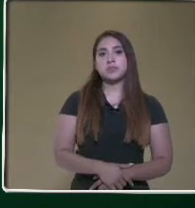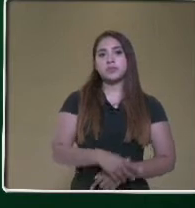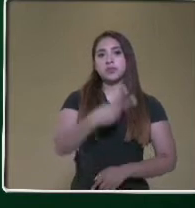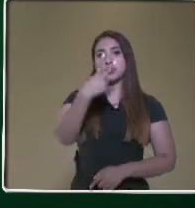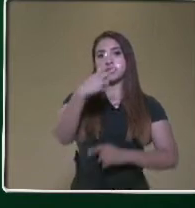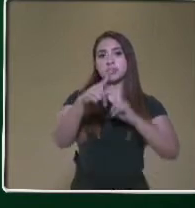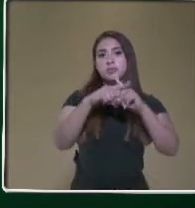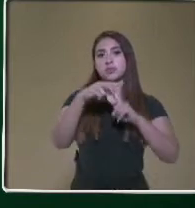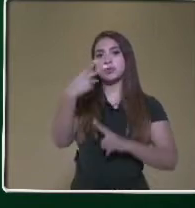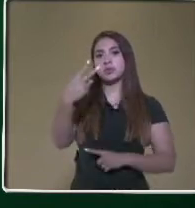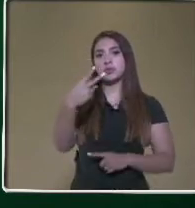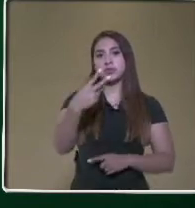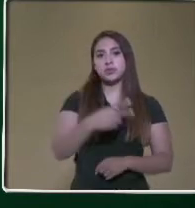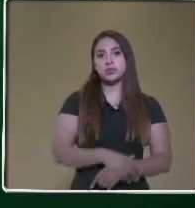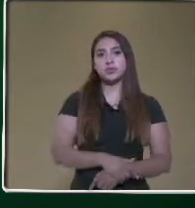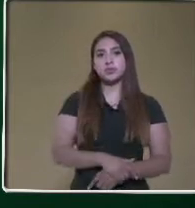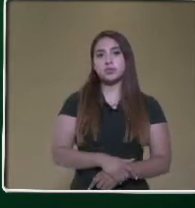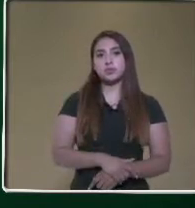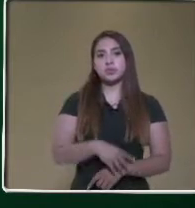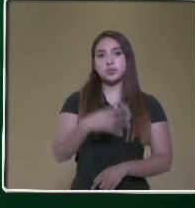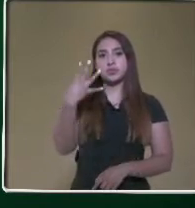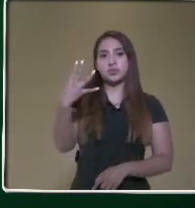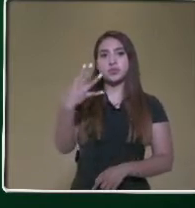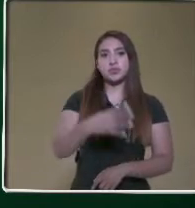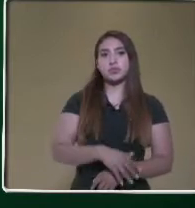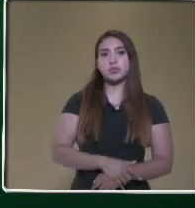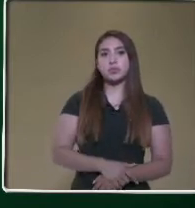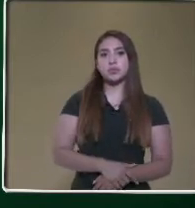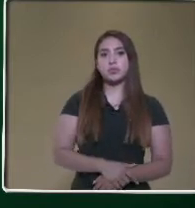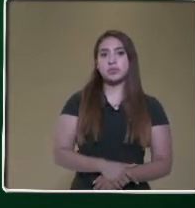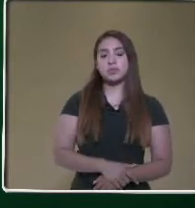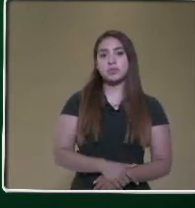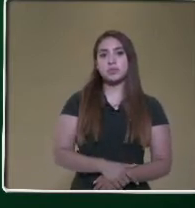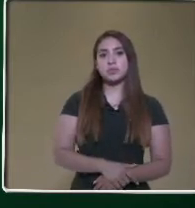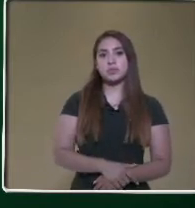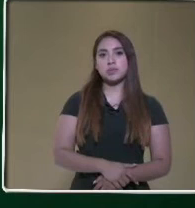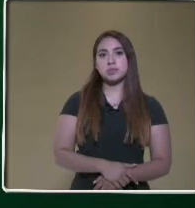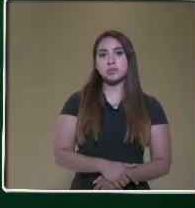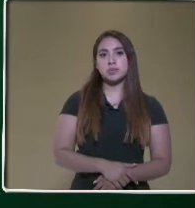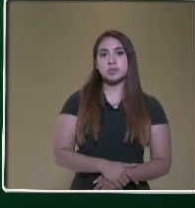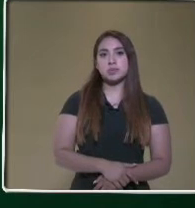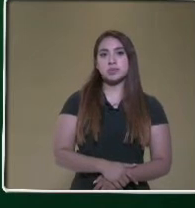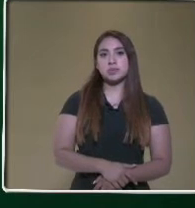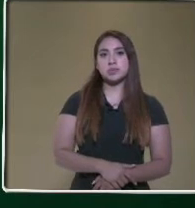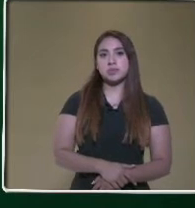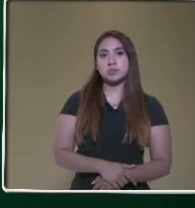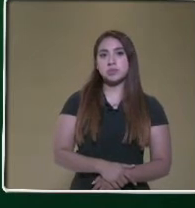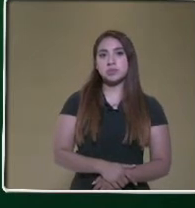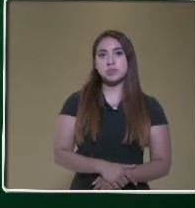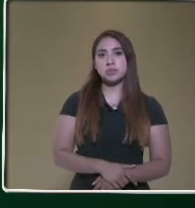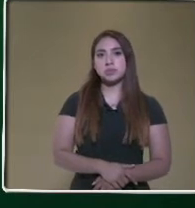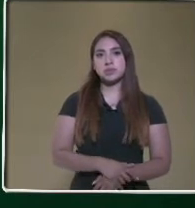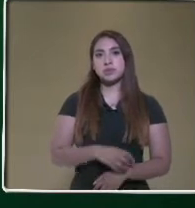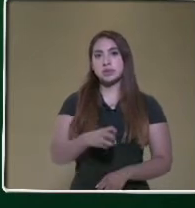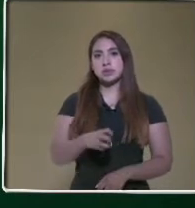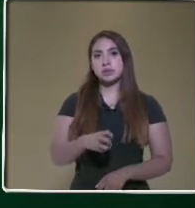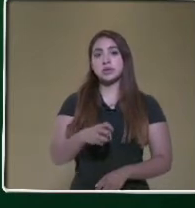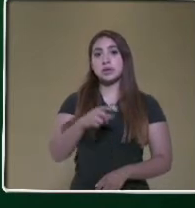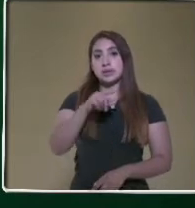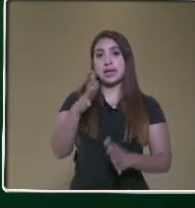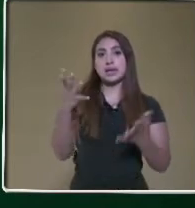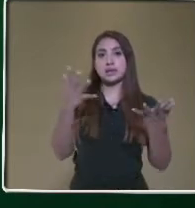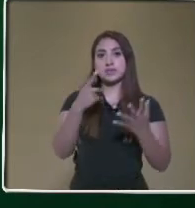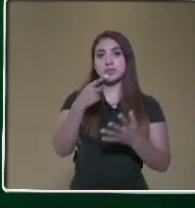2. 4. Dejamos el espacio. Seguimos recorriendo el lugar. Y ahora sí.